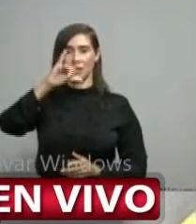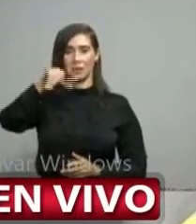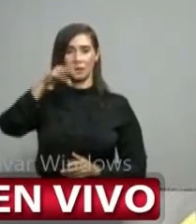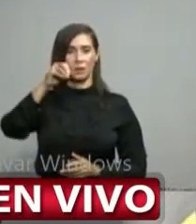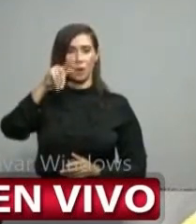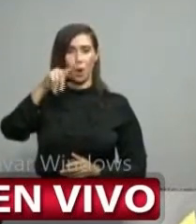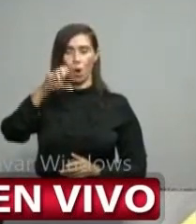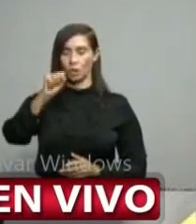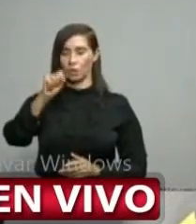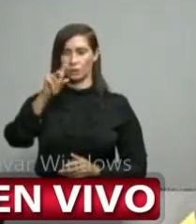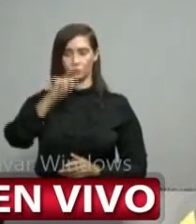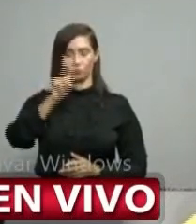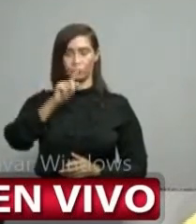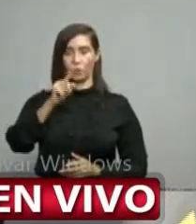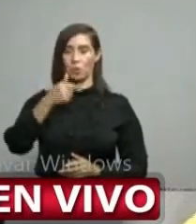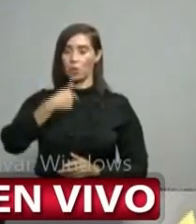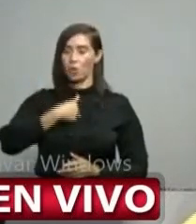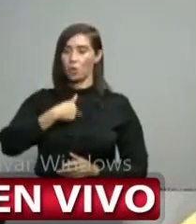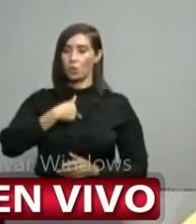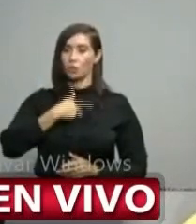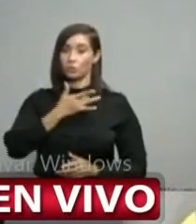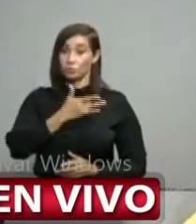un oficial